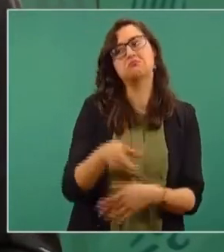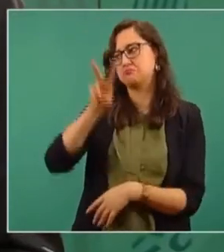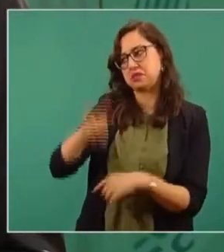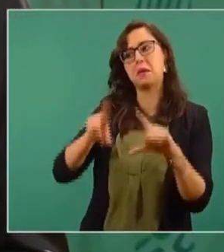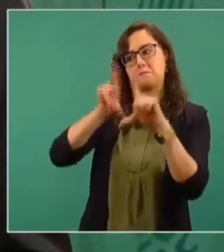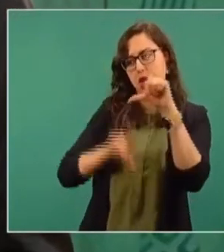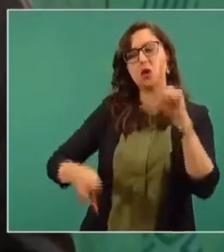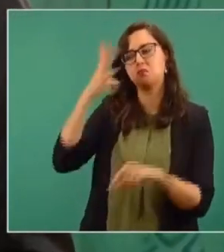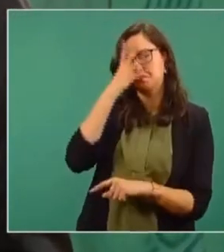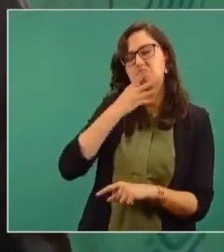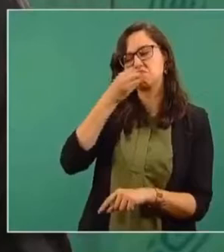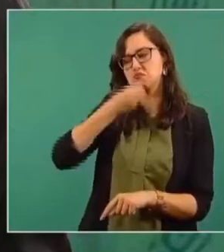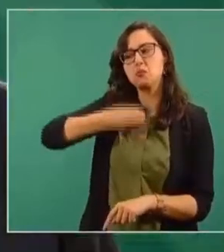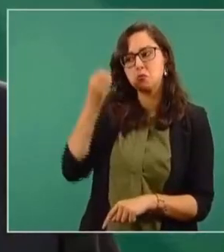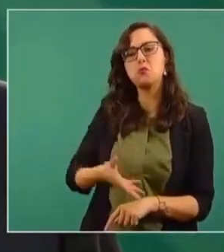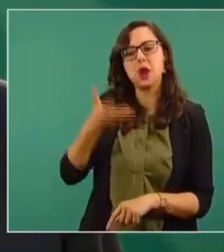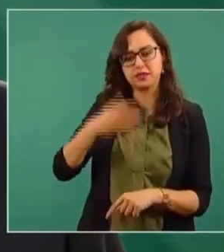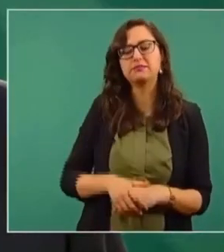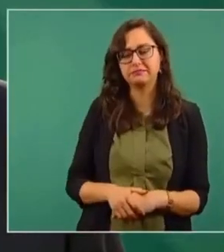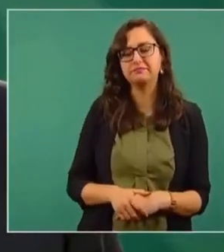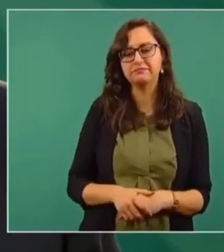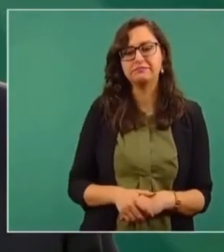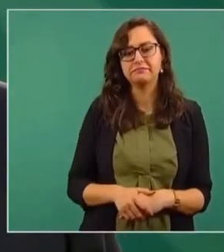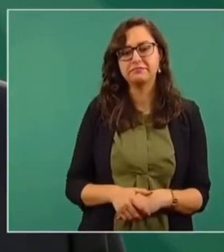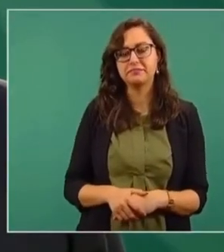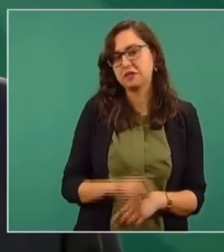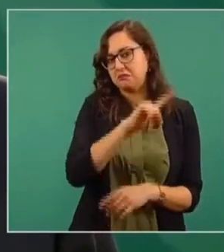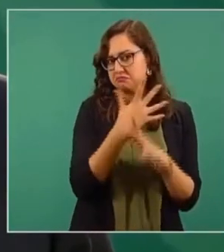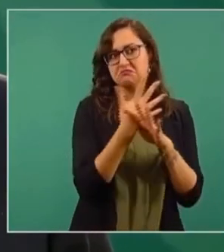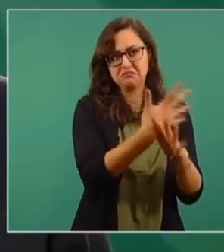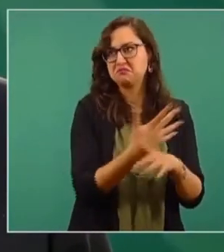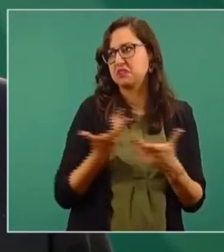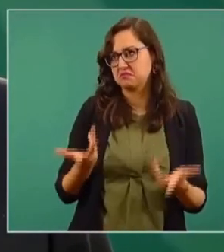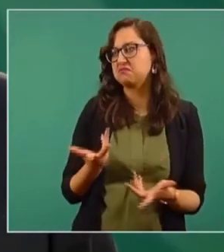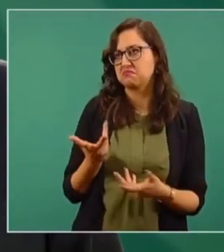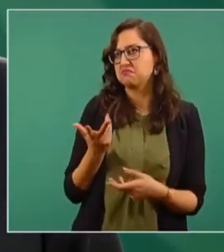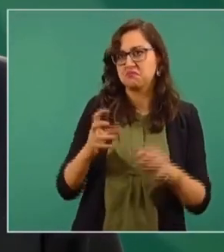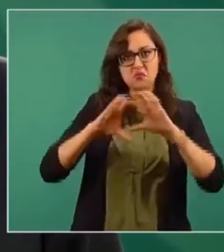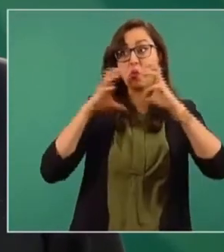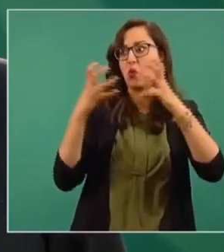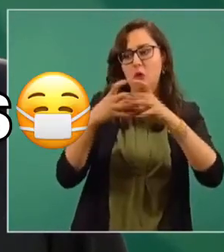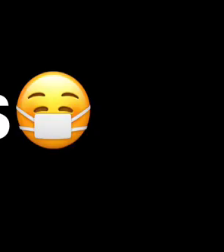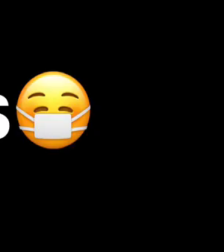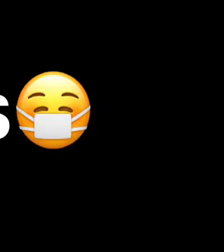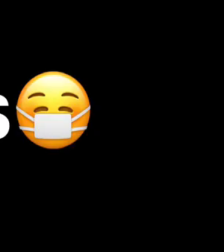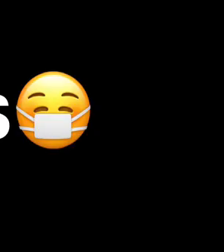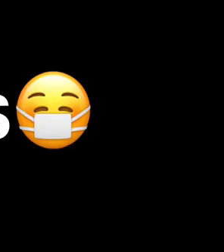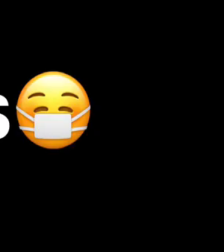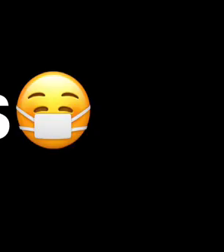Que coincidió, de que México es de los países más bellos del mundo.